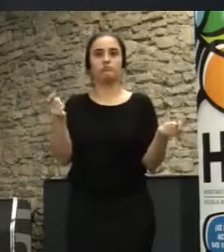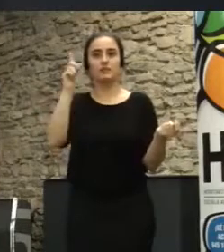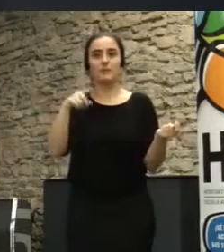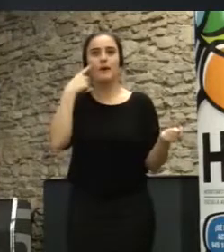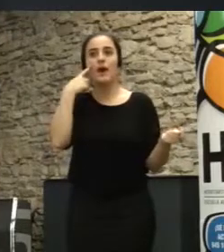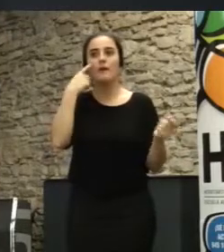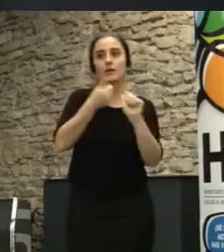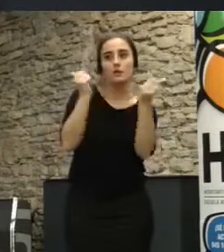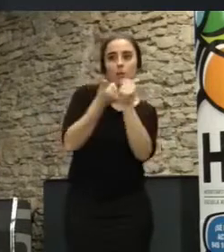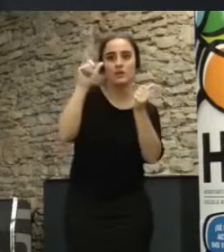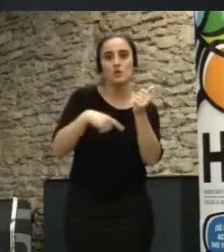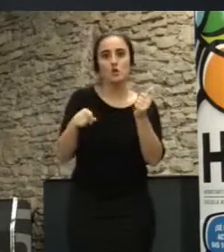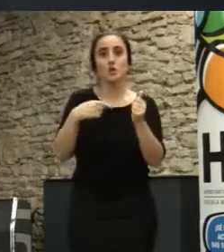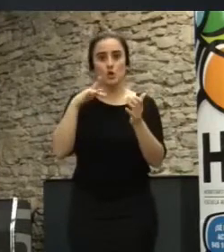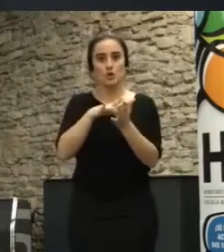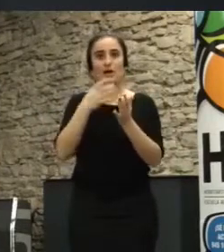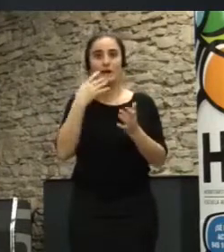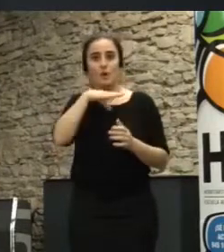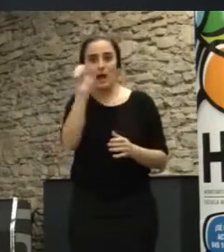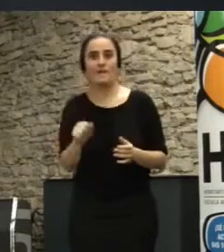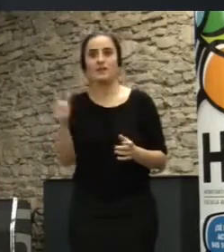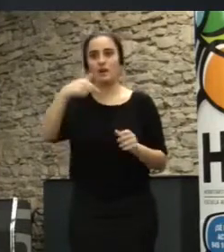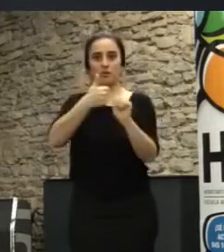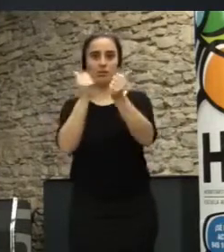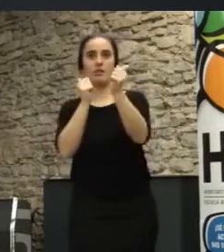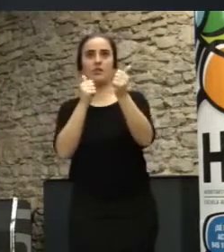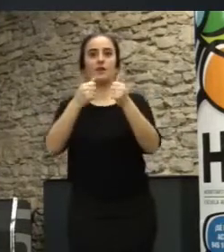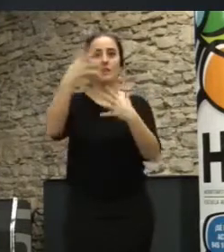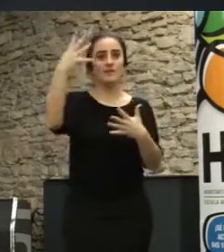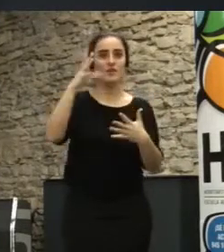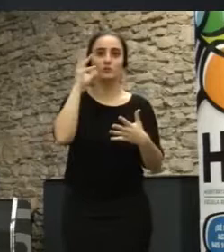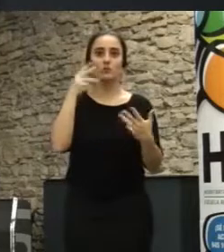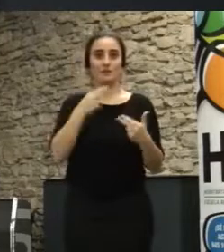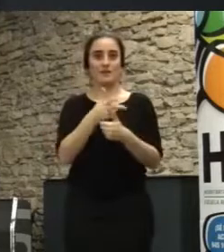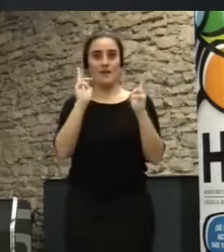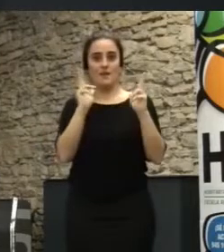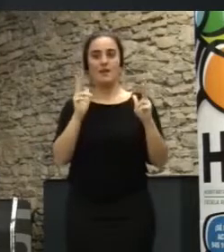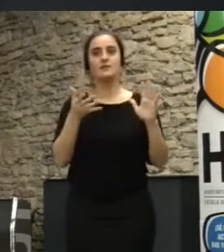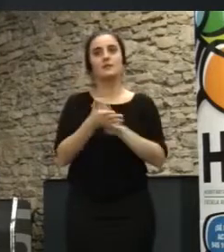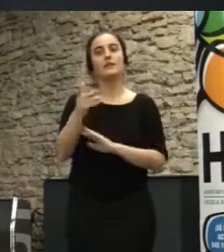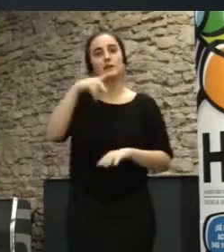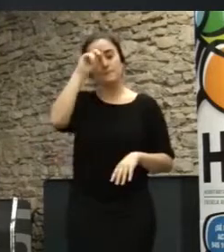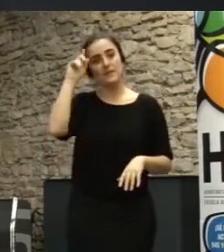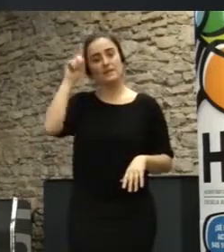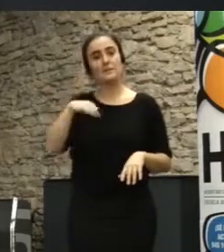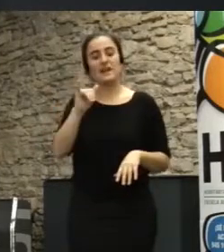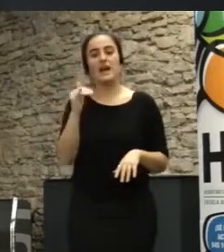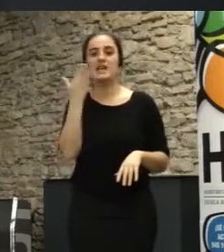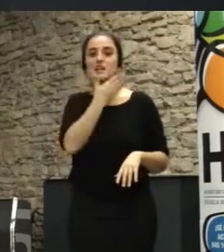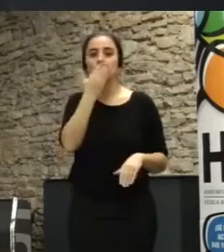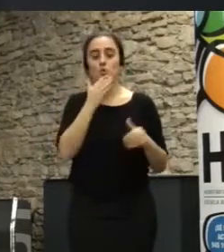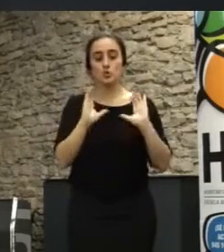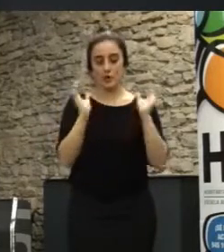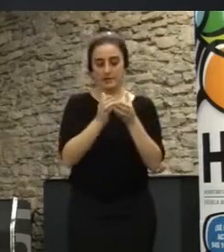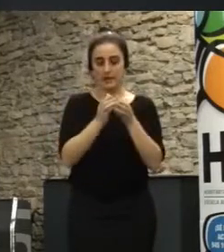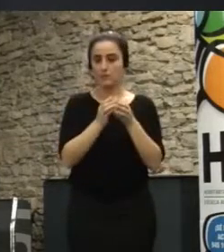ciudades africanas y se replicaban sus edificios hay un movimiento muy fuerte en Madrid es muy fuerte hay como un montón de estudios colectivos casi todo el mundo trabaja